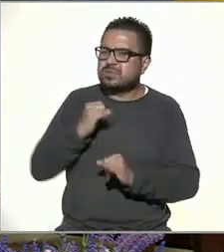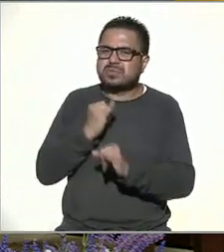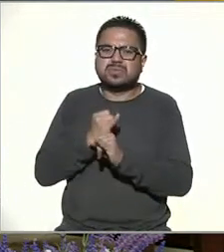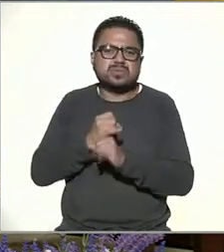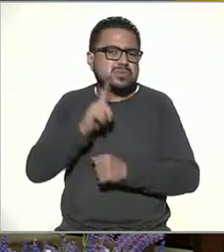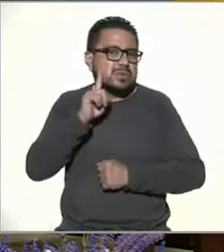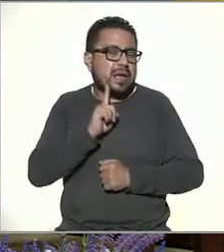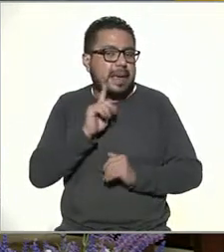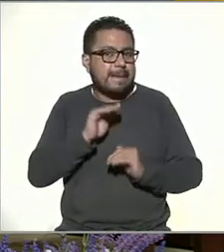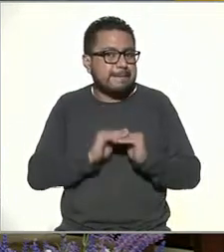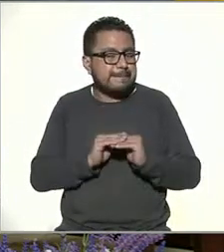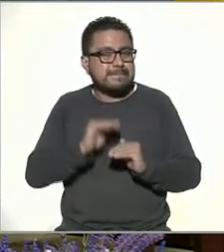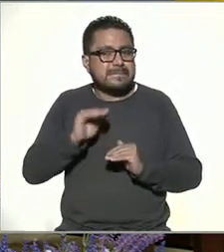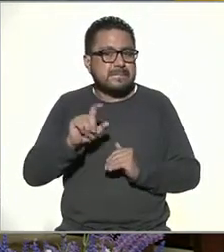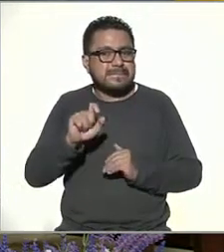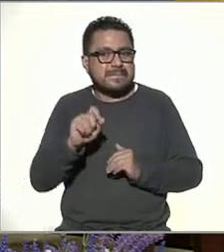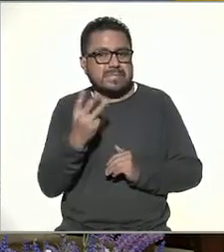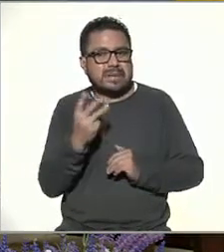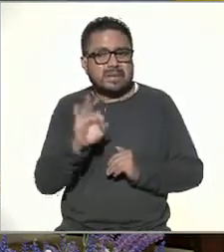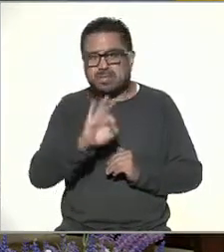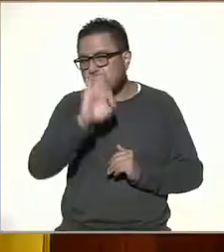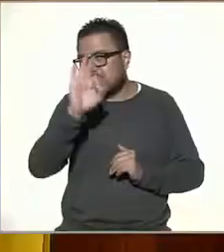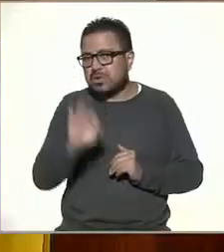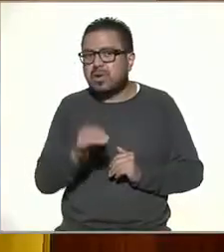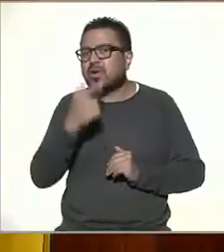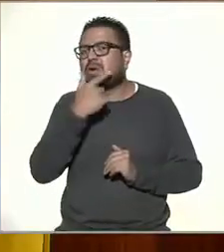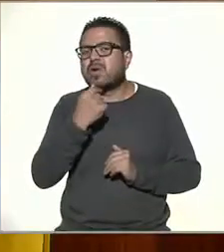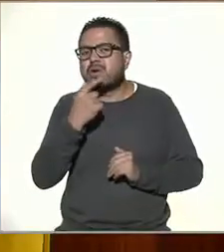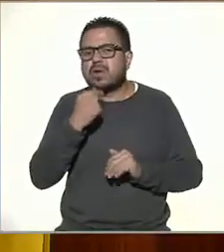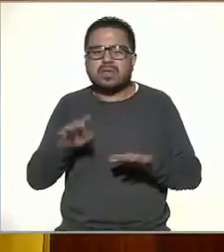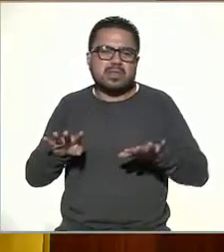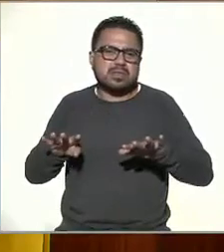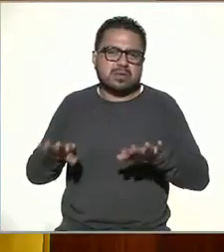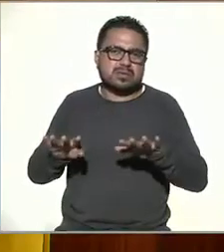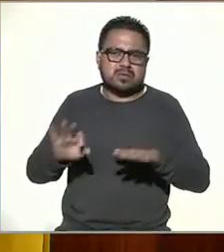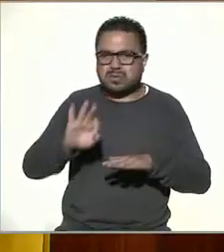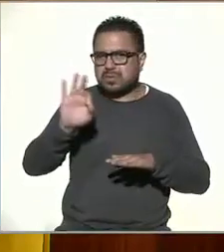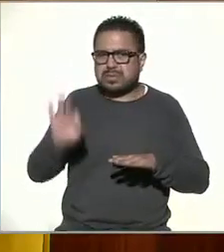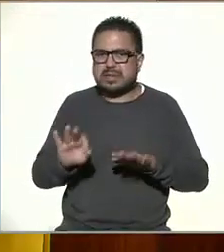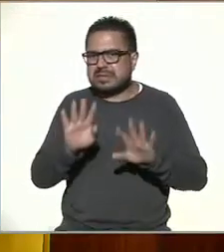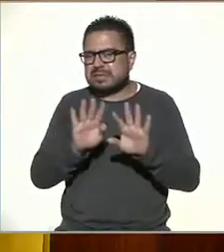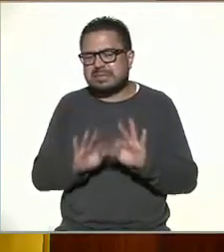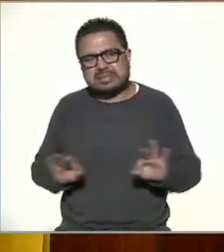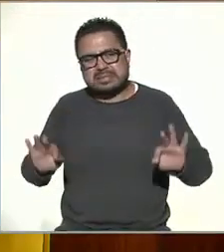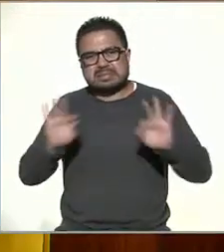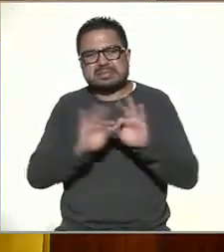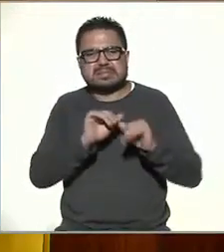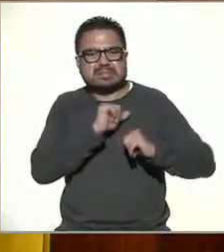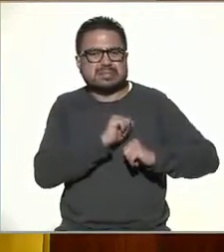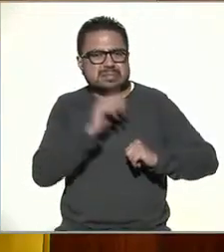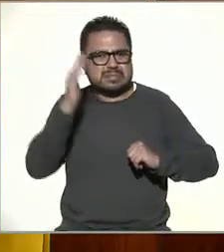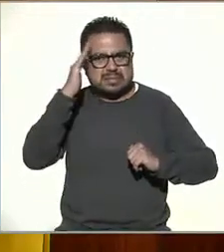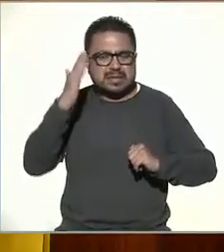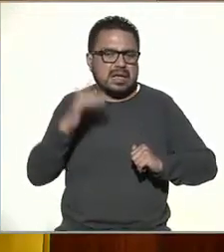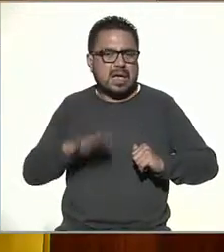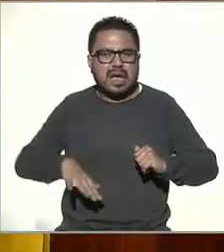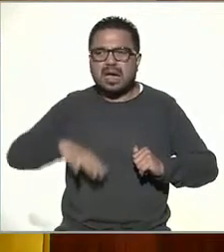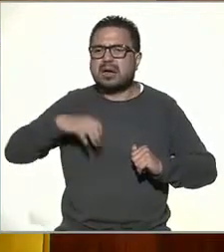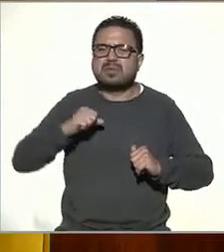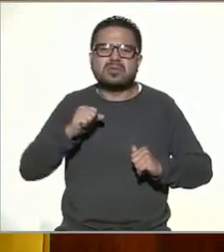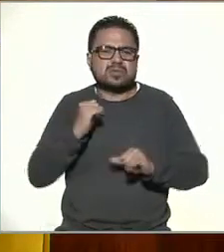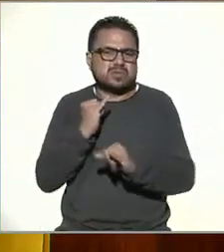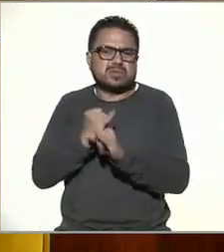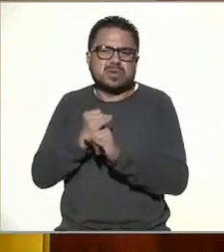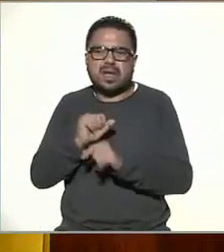mujeres es más casi el 23% en los hombres 19 el principal ciberacoso a las mujeres